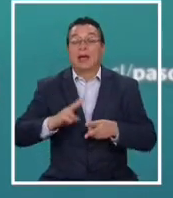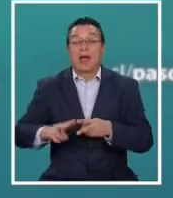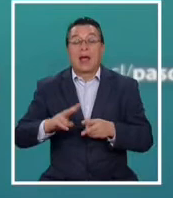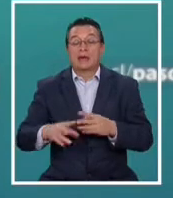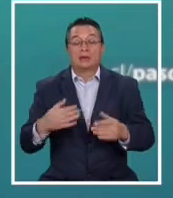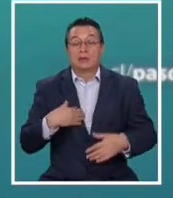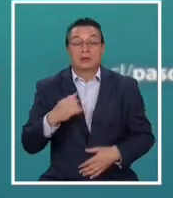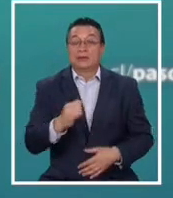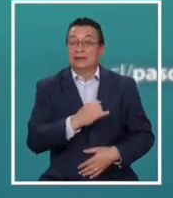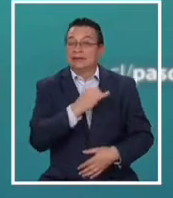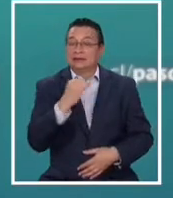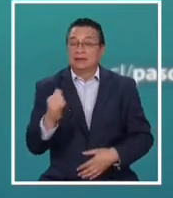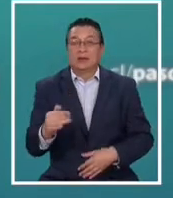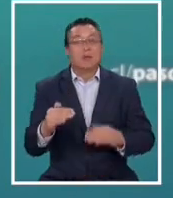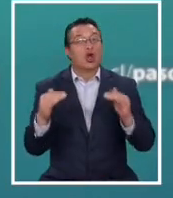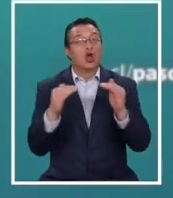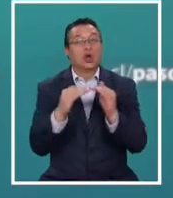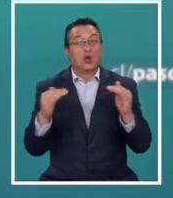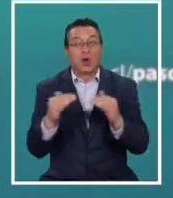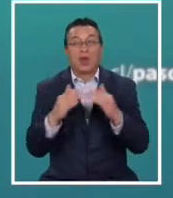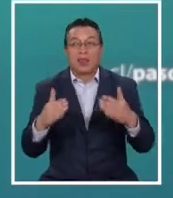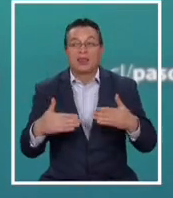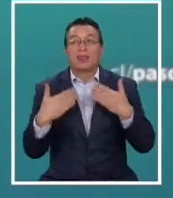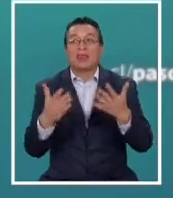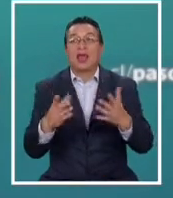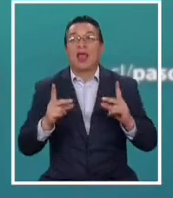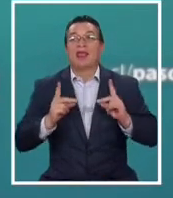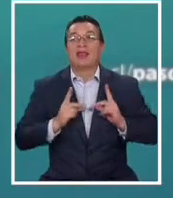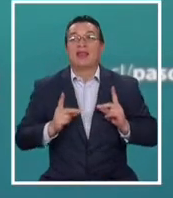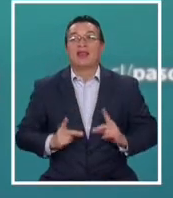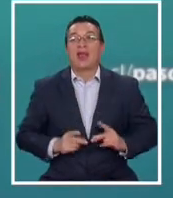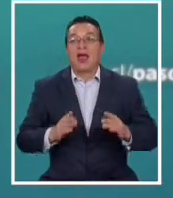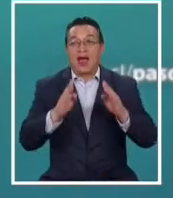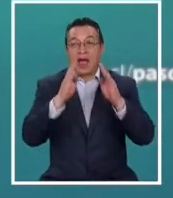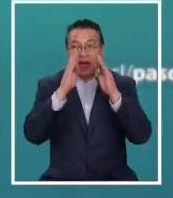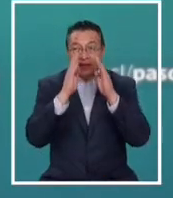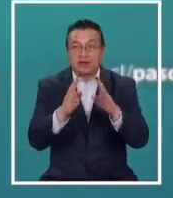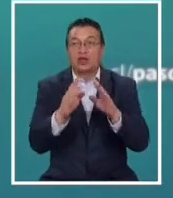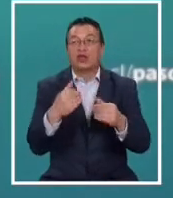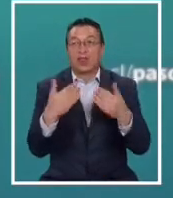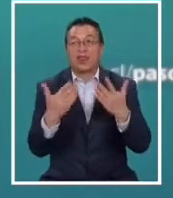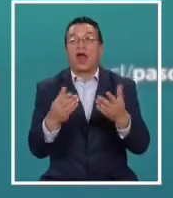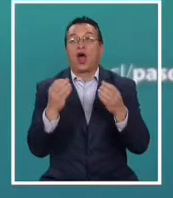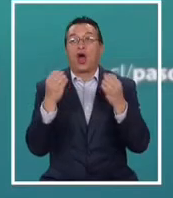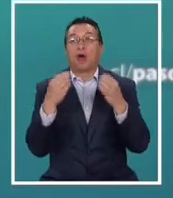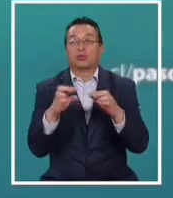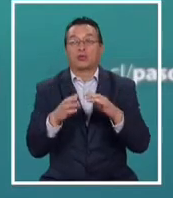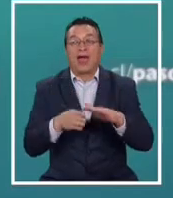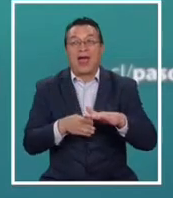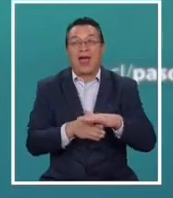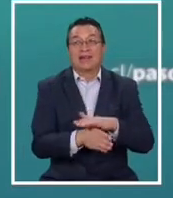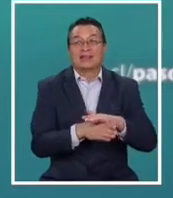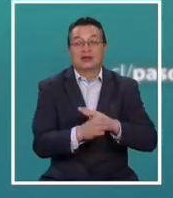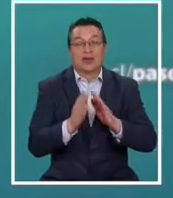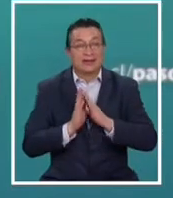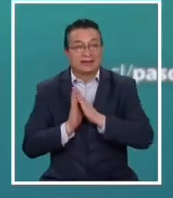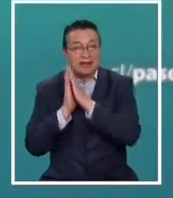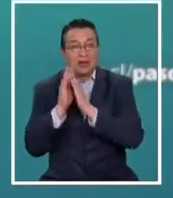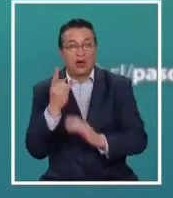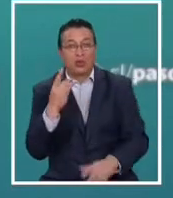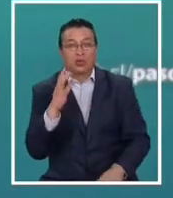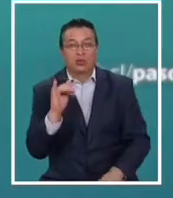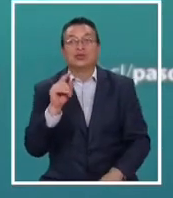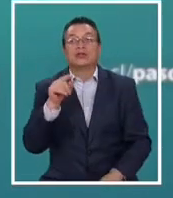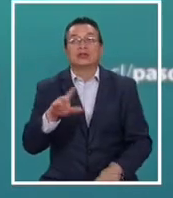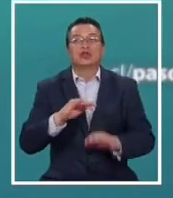hecho siempre, es dar dignidad de atención. Vale decir, dar la oportunidad de acceso a una cama de UCI con toda la